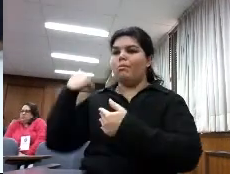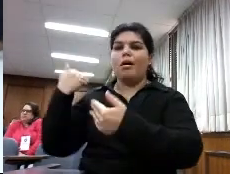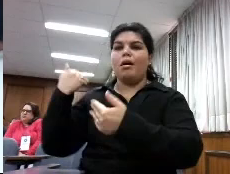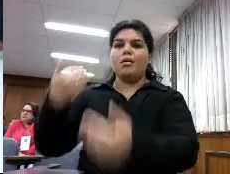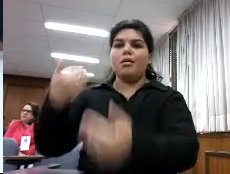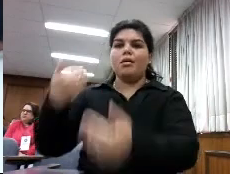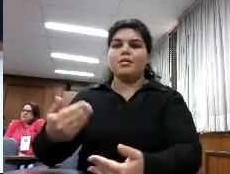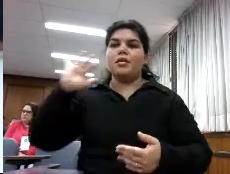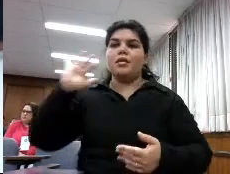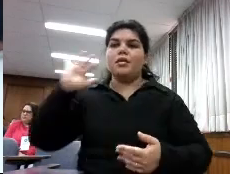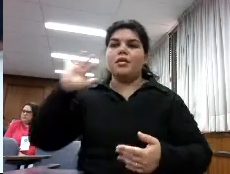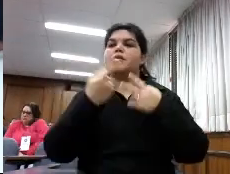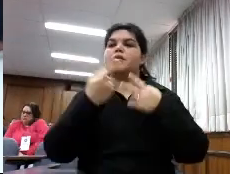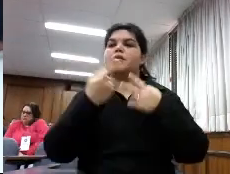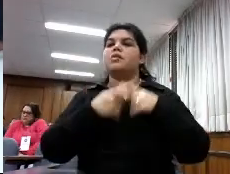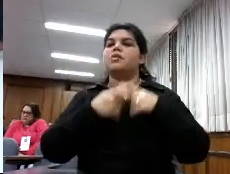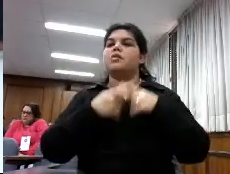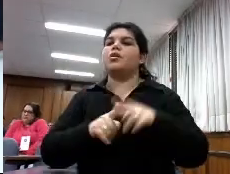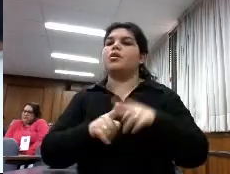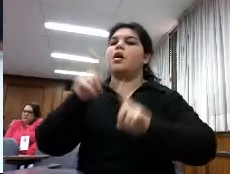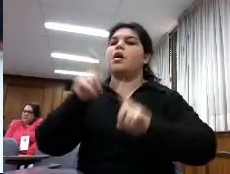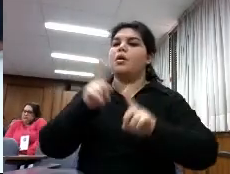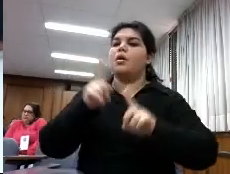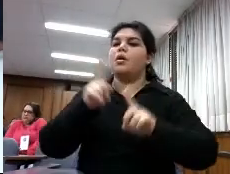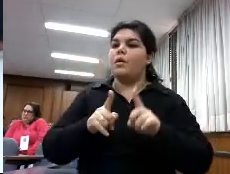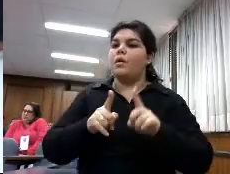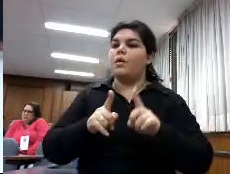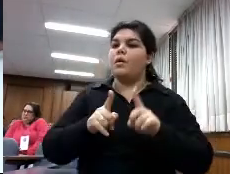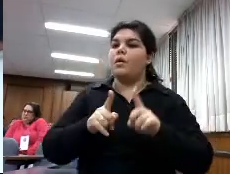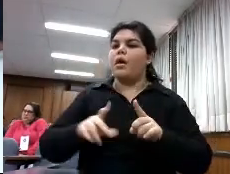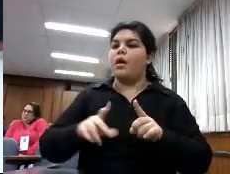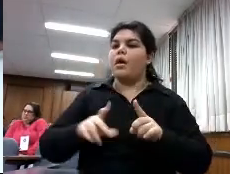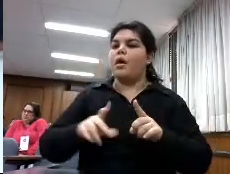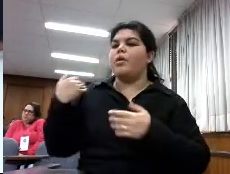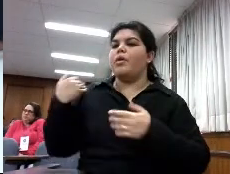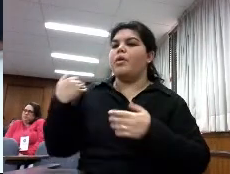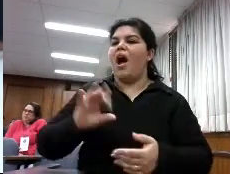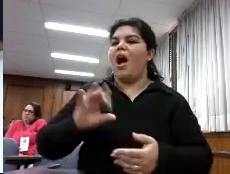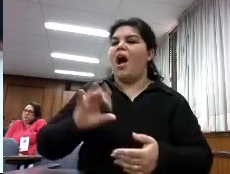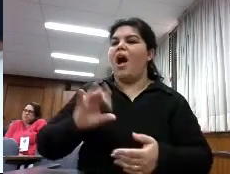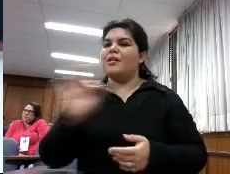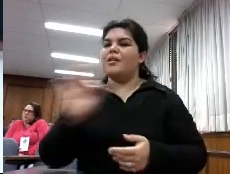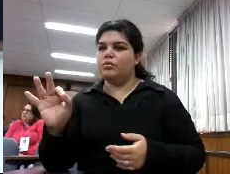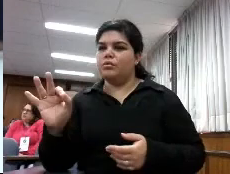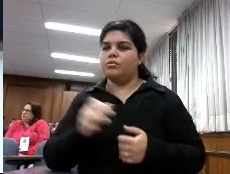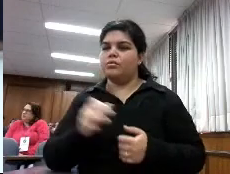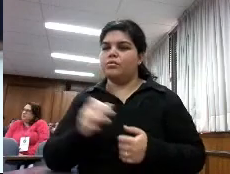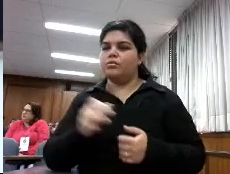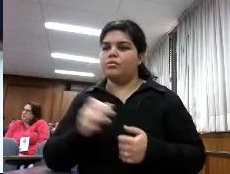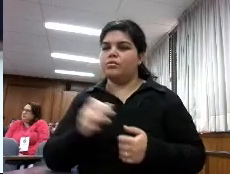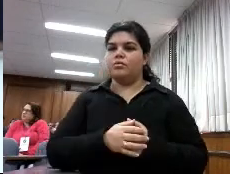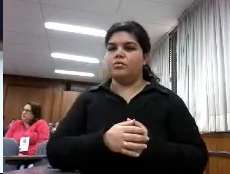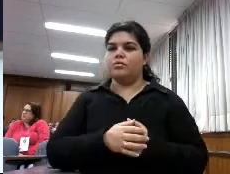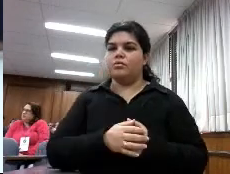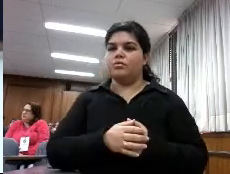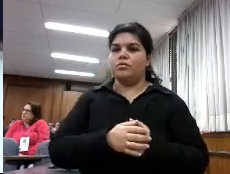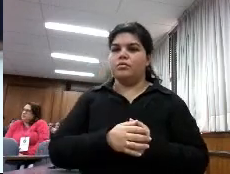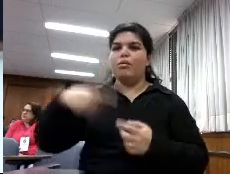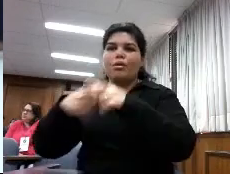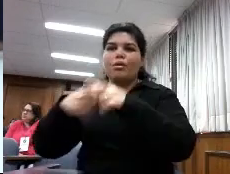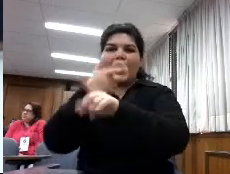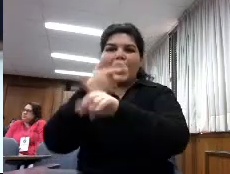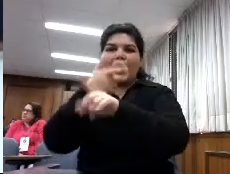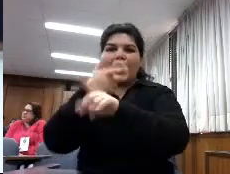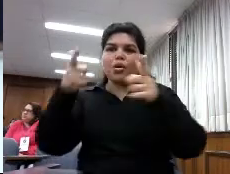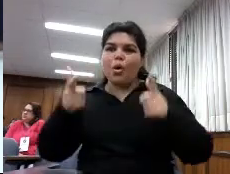estado presente en nuestras vidas durante 500 años? el códice no hay otra tecnología en el mundo que haya